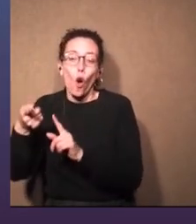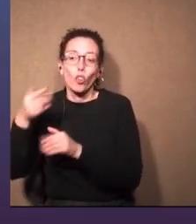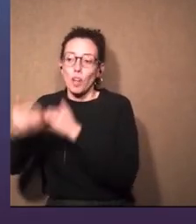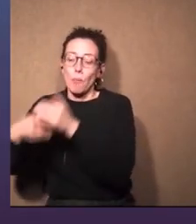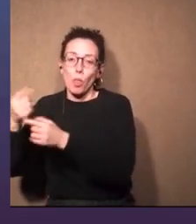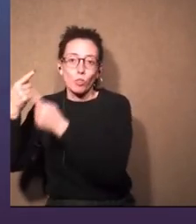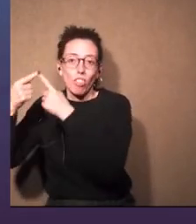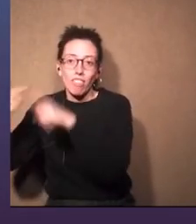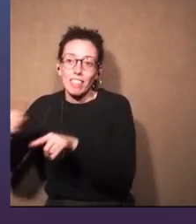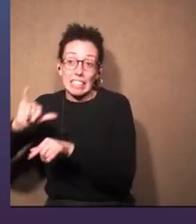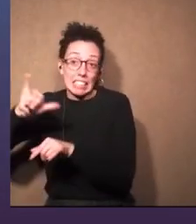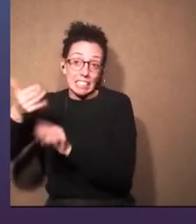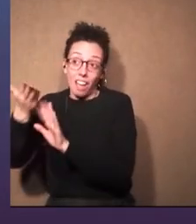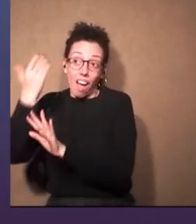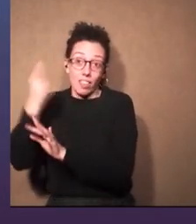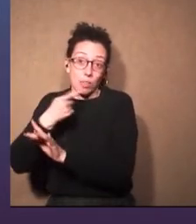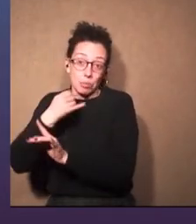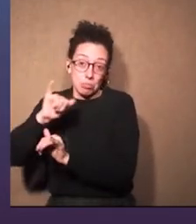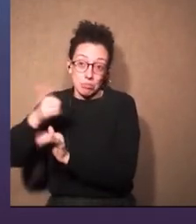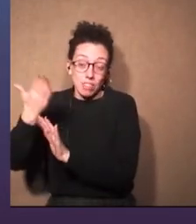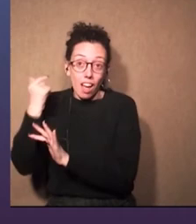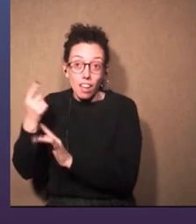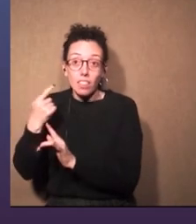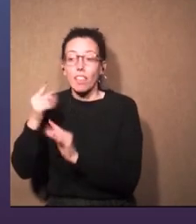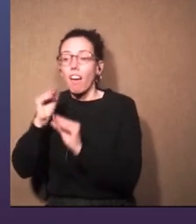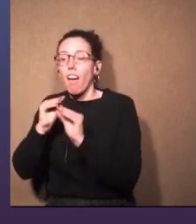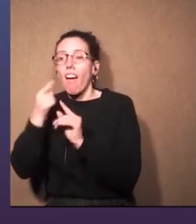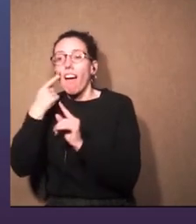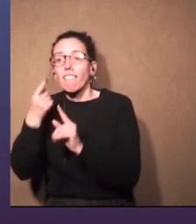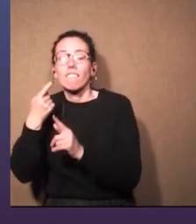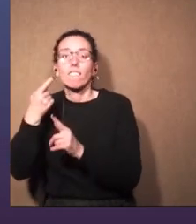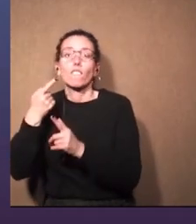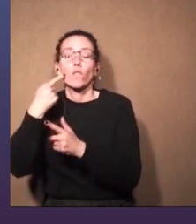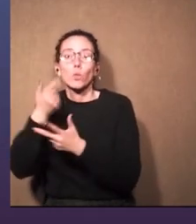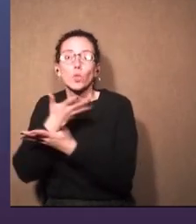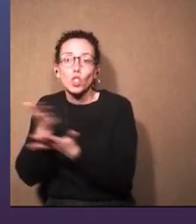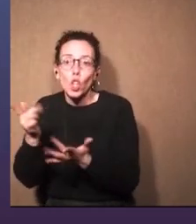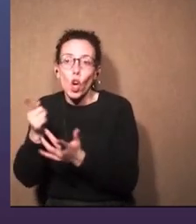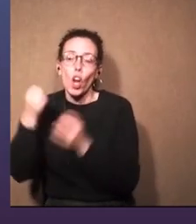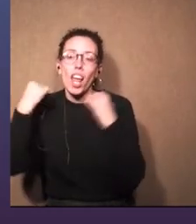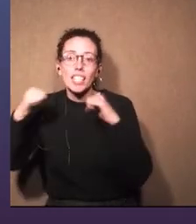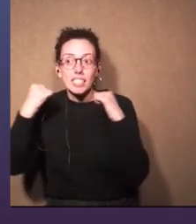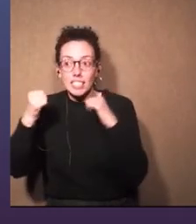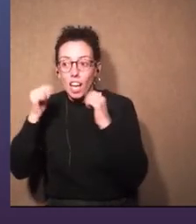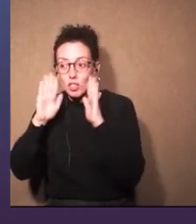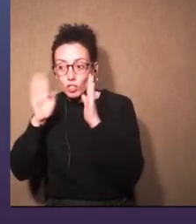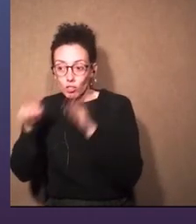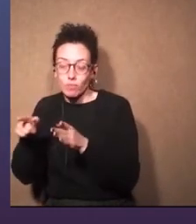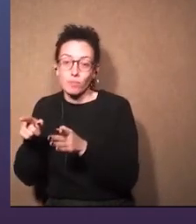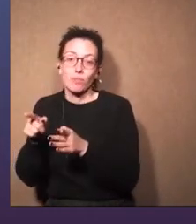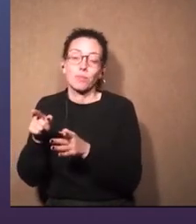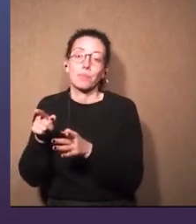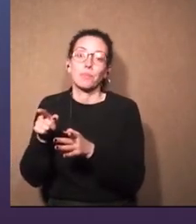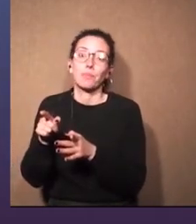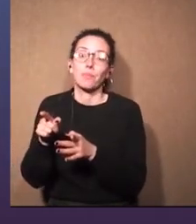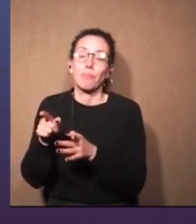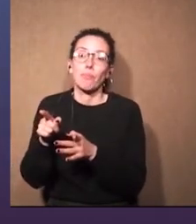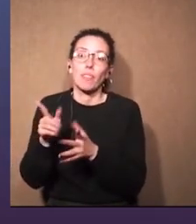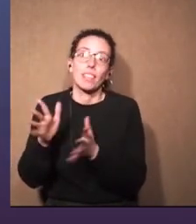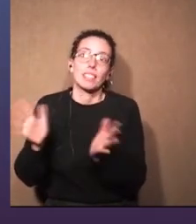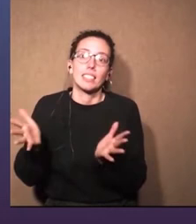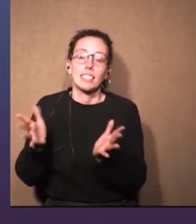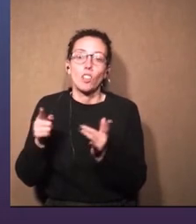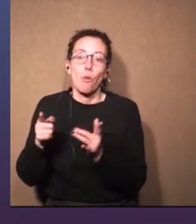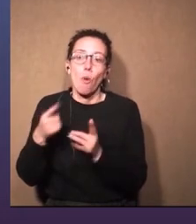producción que ya hicimos en otro momento y atender funciones y ensayos de eso que ya es más el,